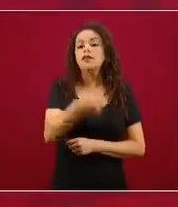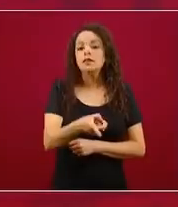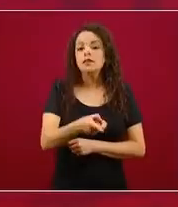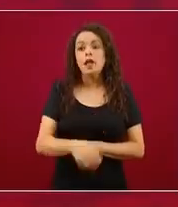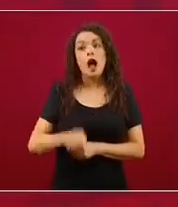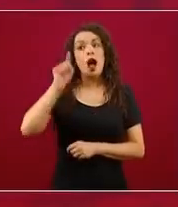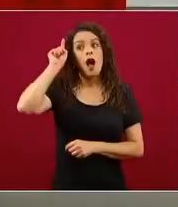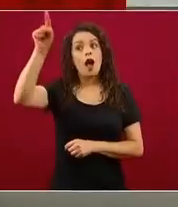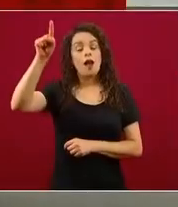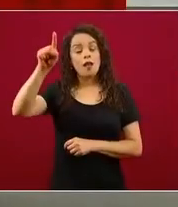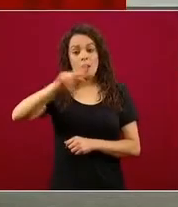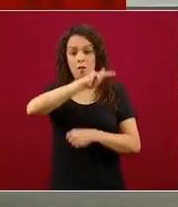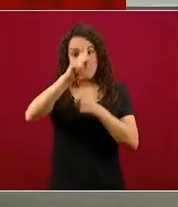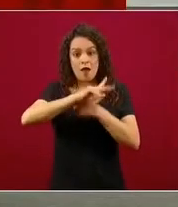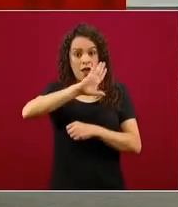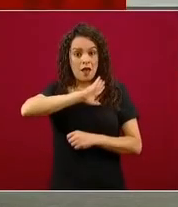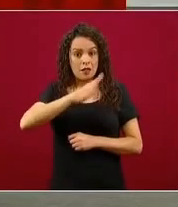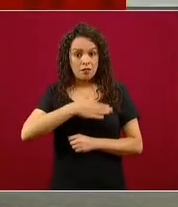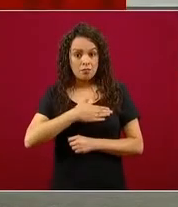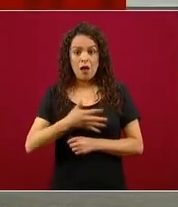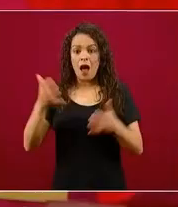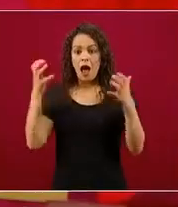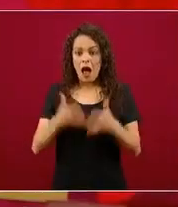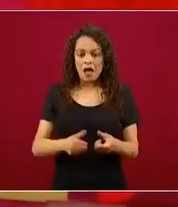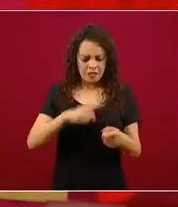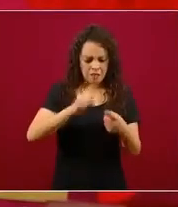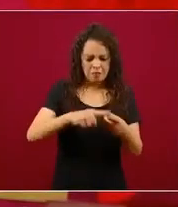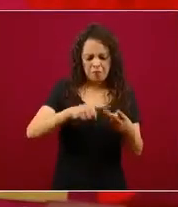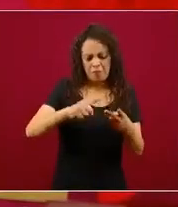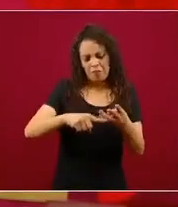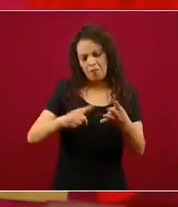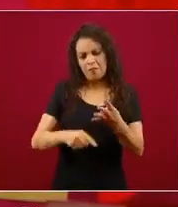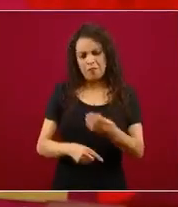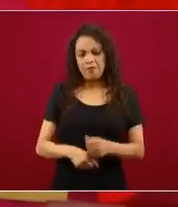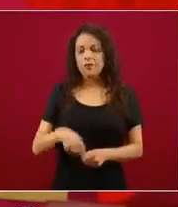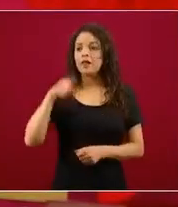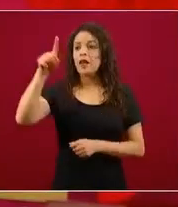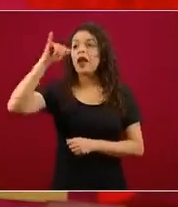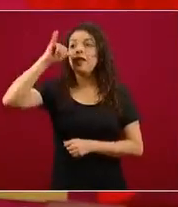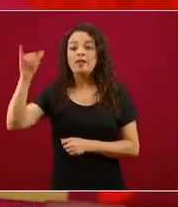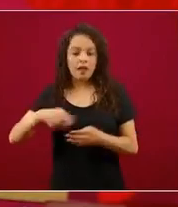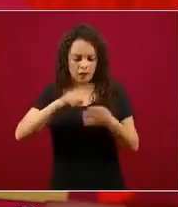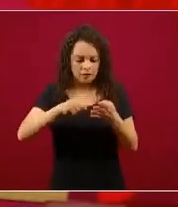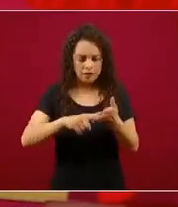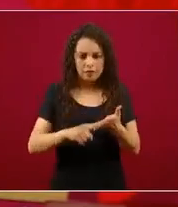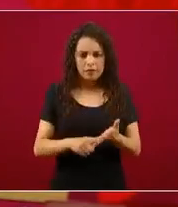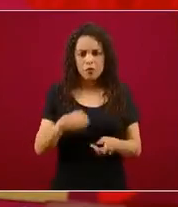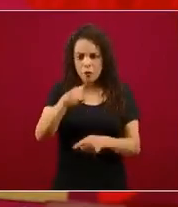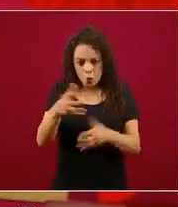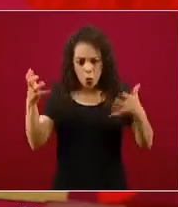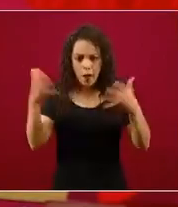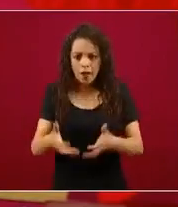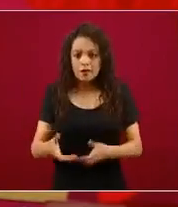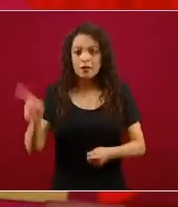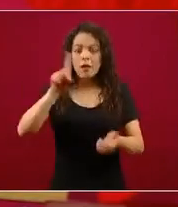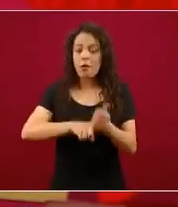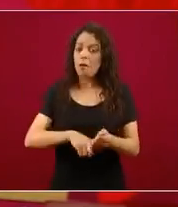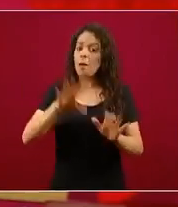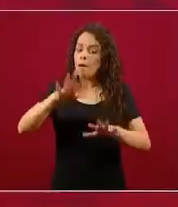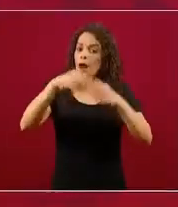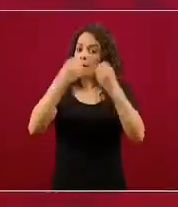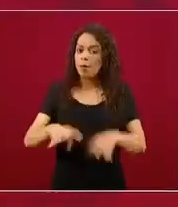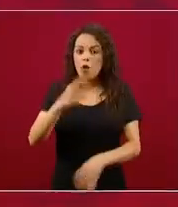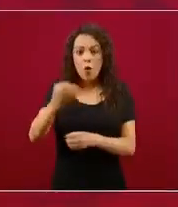España ya hicieron esto, en Italia ya hicieron aquello, háganlo, se están tardando, se pierden oportunidades, es una frase que